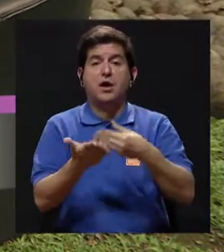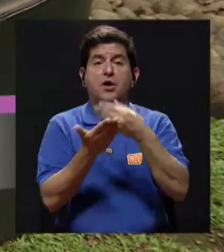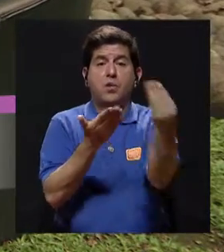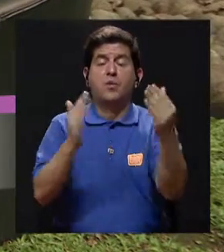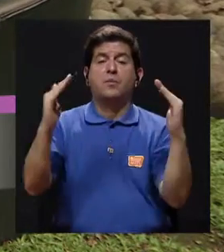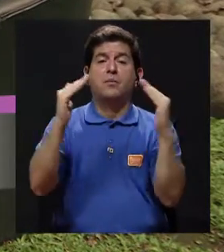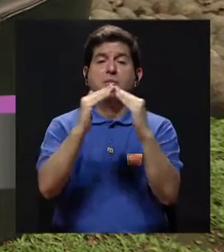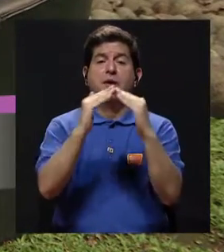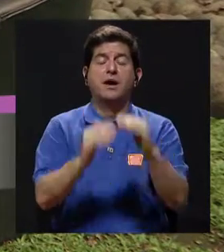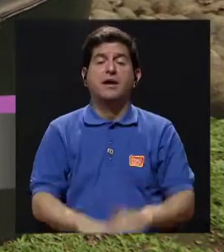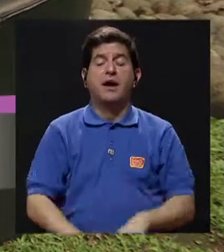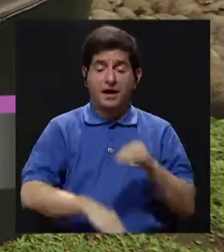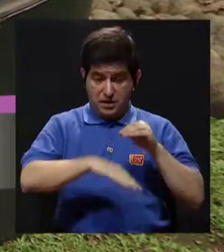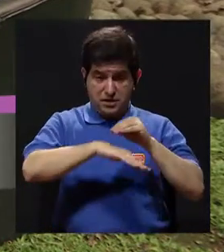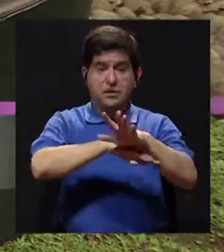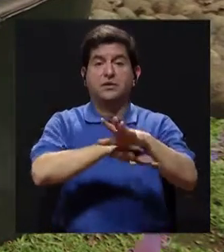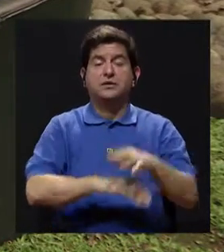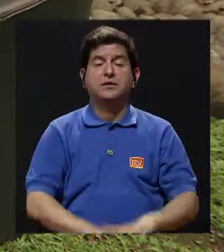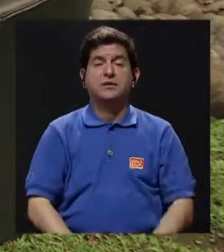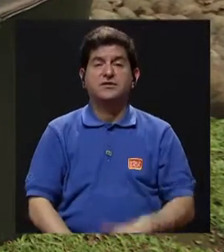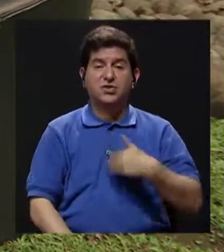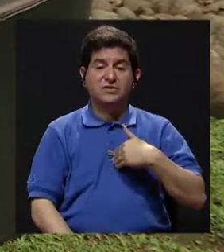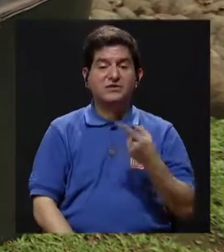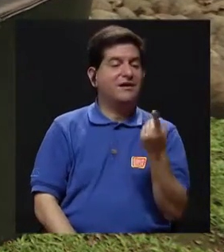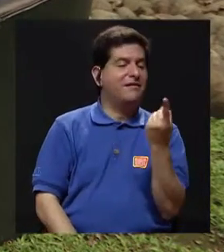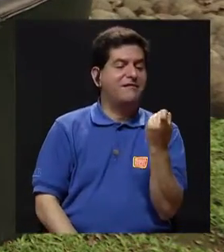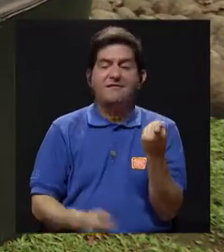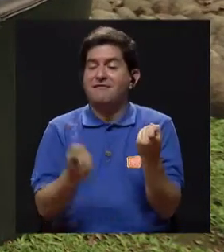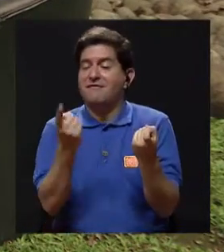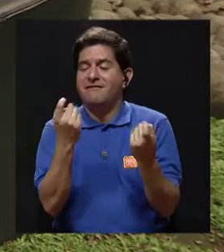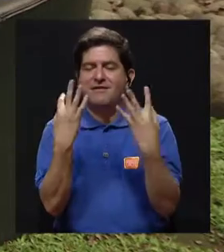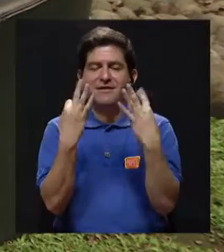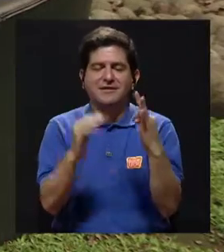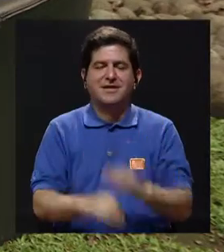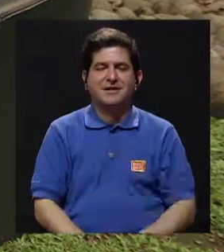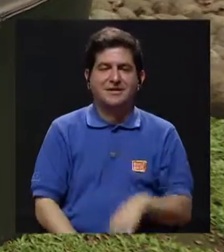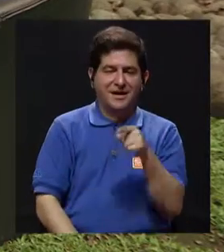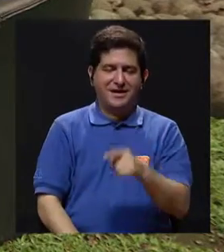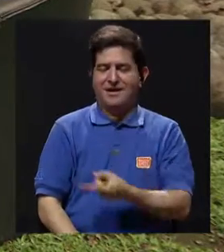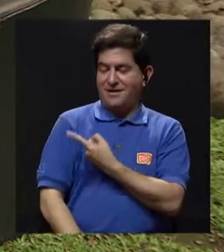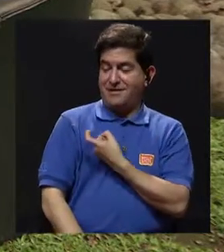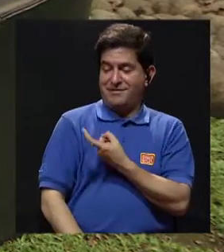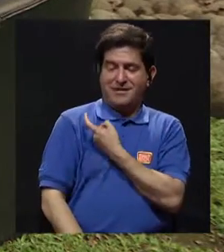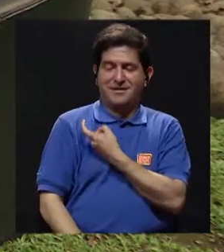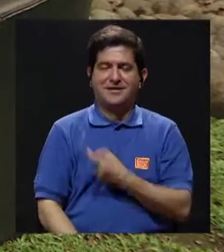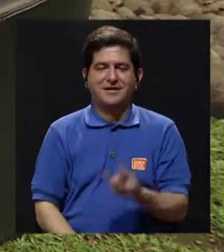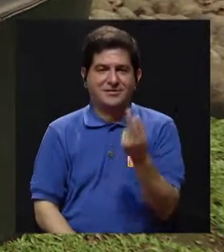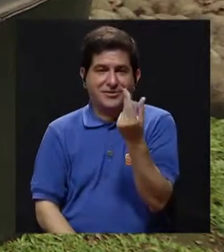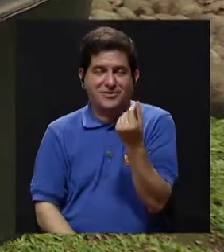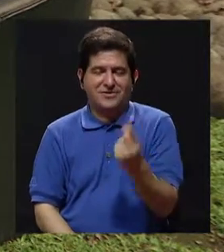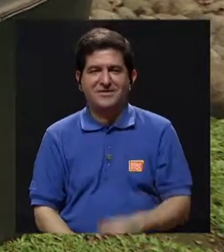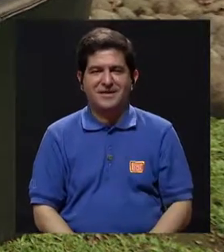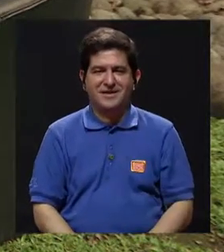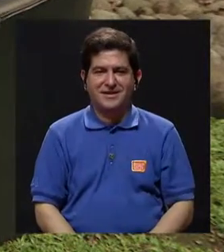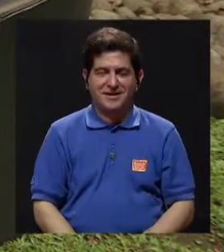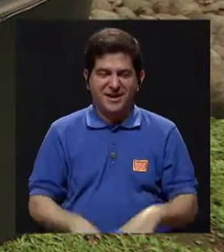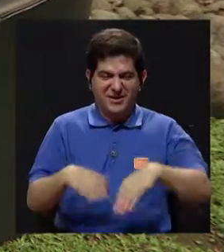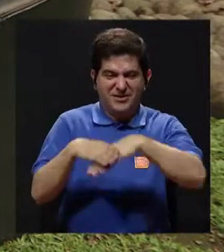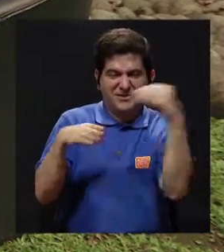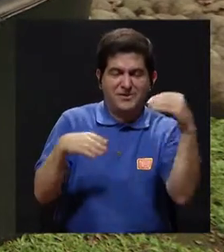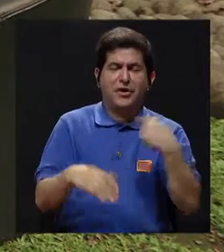casa, me voy a mantener orientado ahí. Van a haber tentaciones que van a querer sacarme la platita. Si yo digo quiero